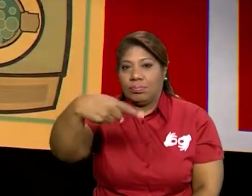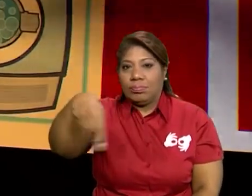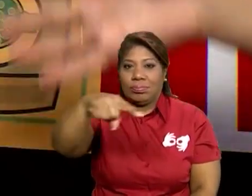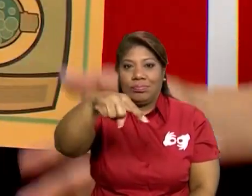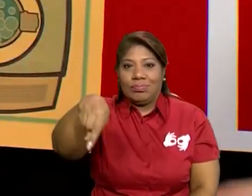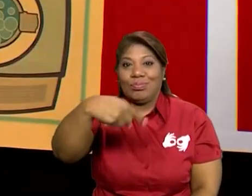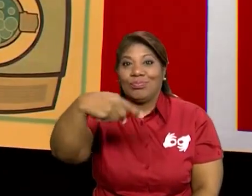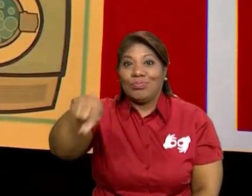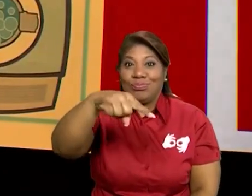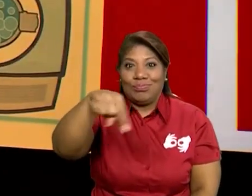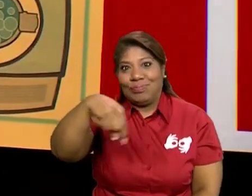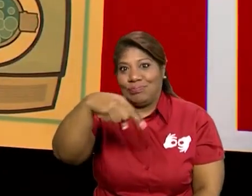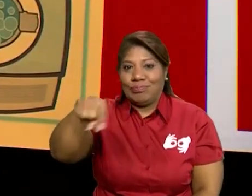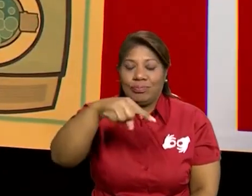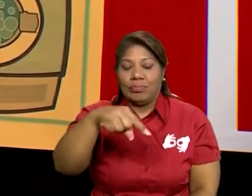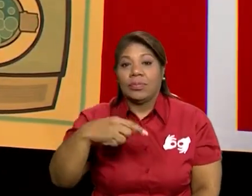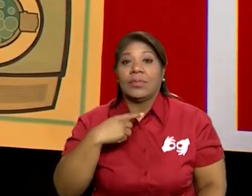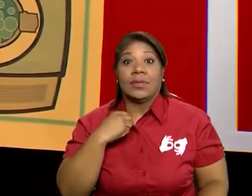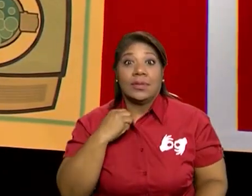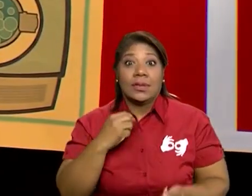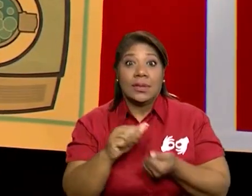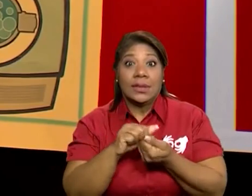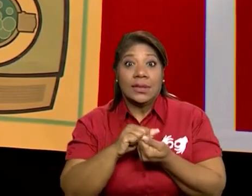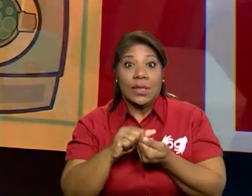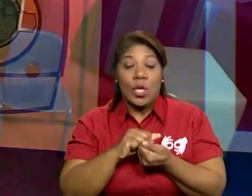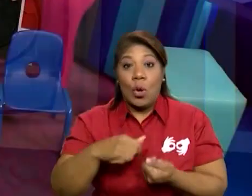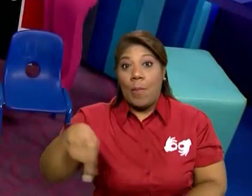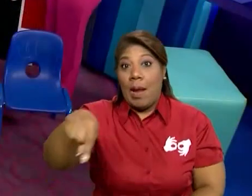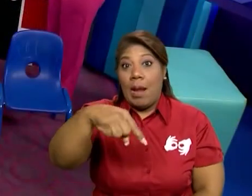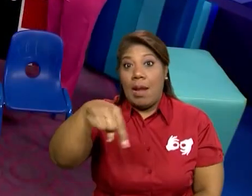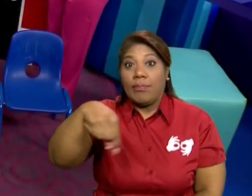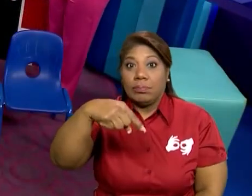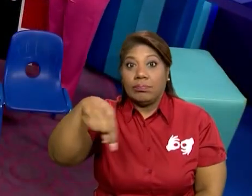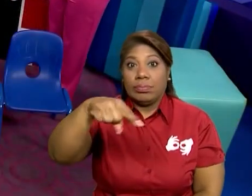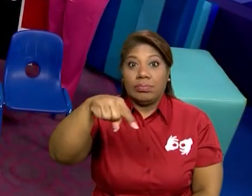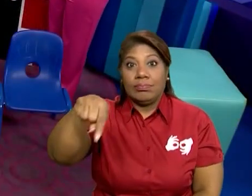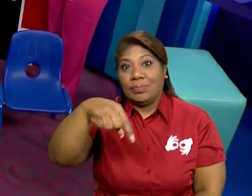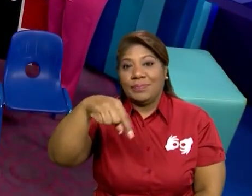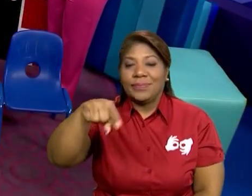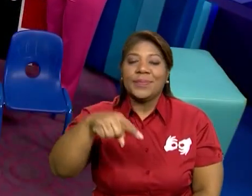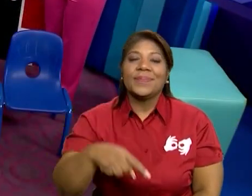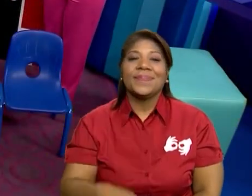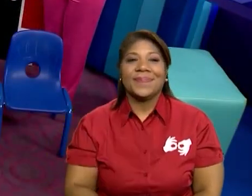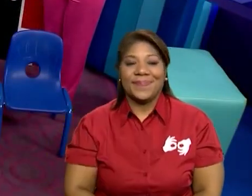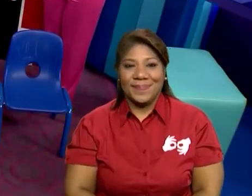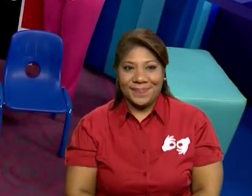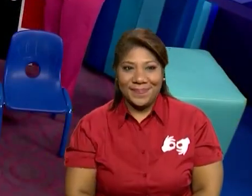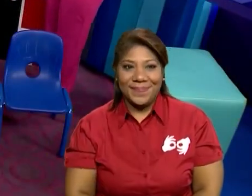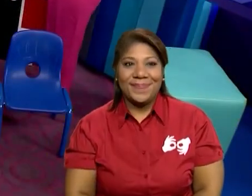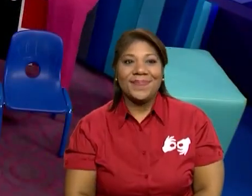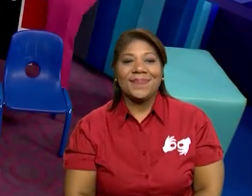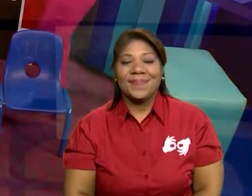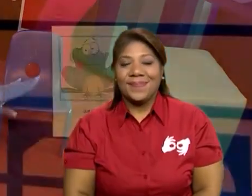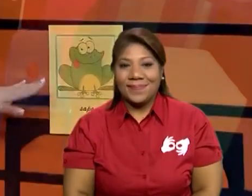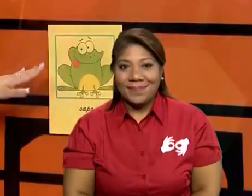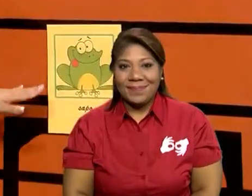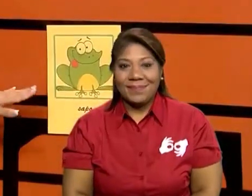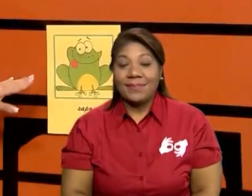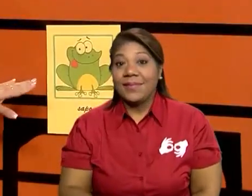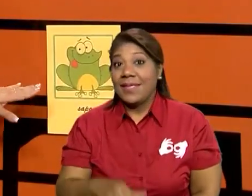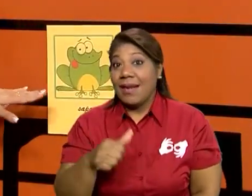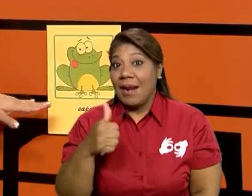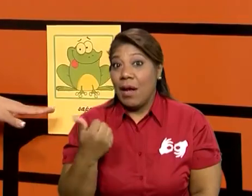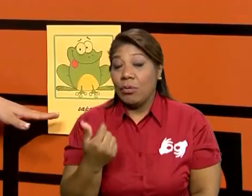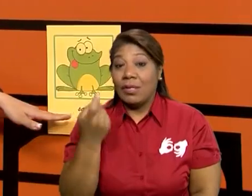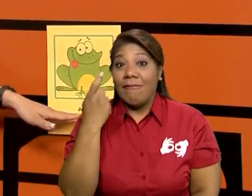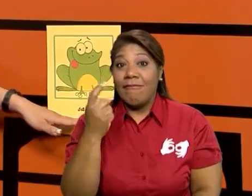riman al final. Sí, tiene un sonido similar al final. Así mismo es. Y bueno, aquí tenemos entonces la otra pregunta, pues